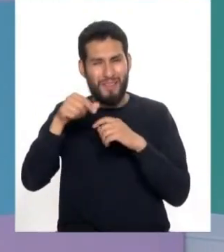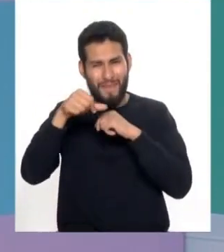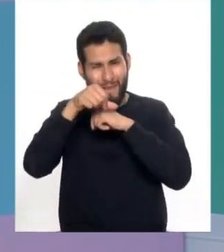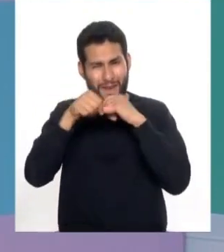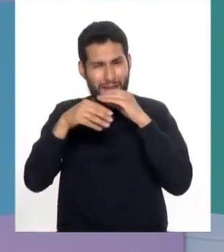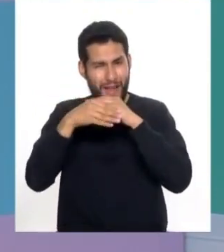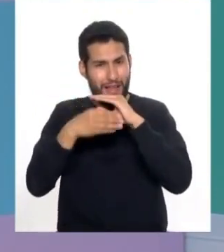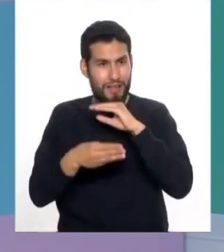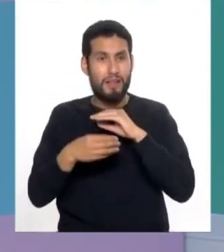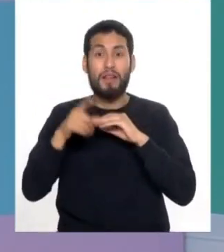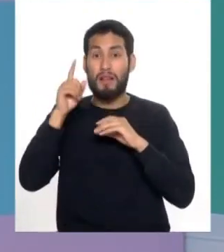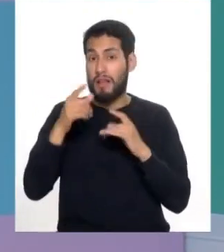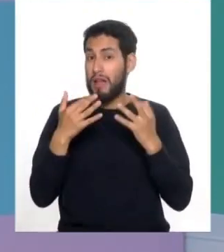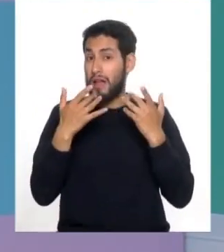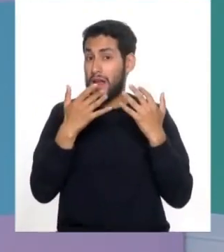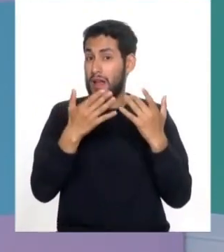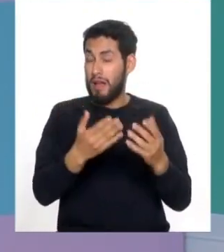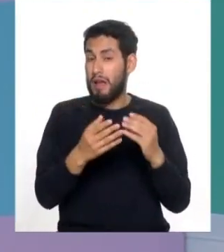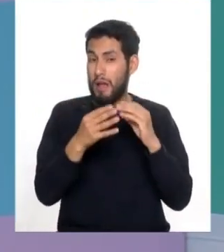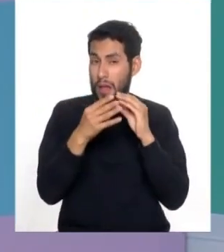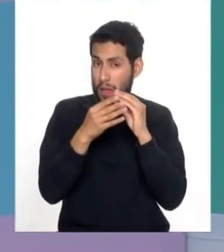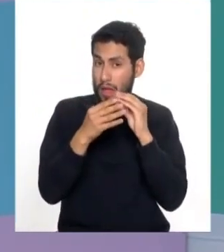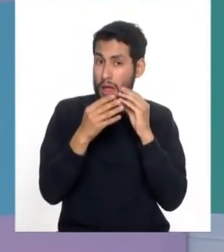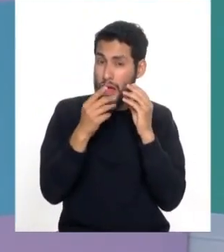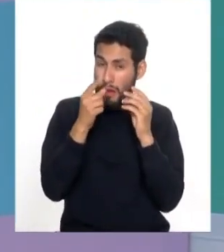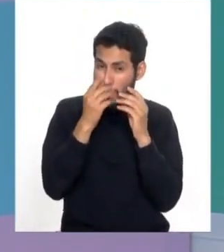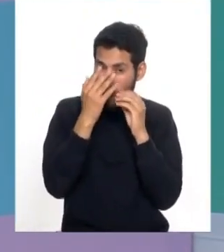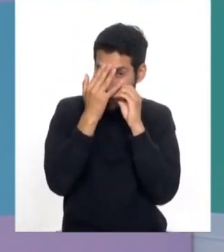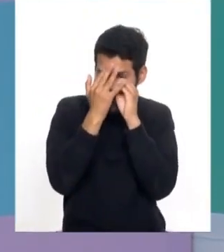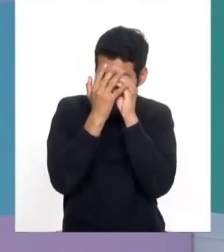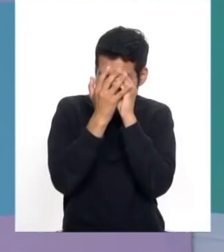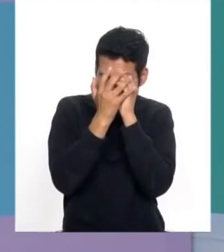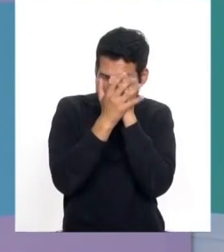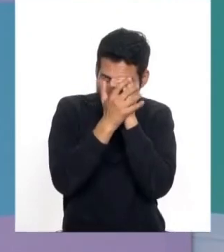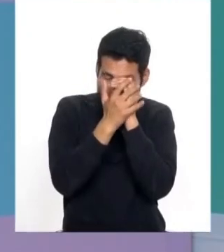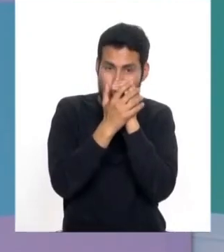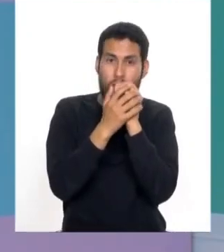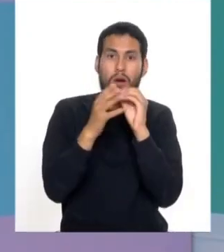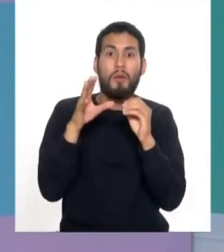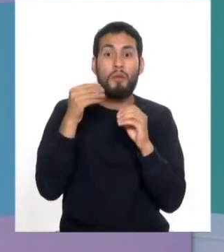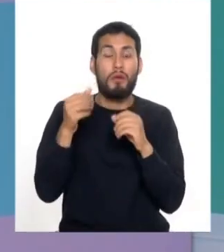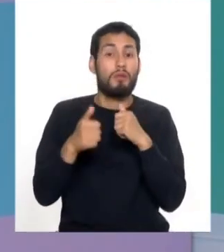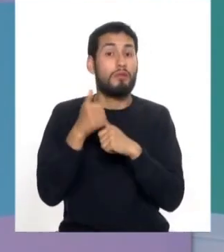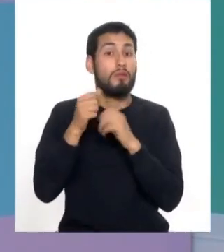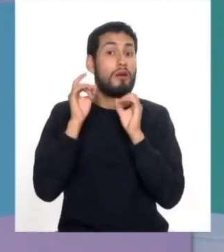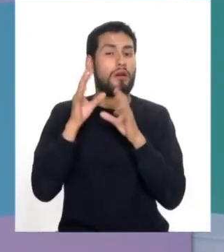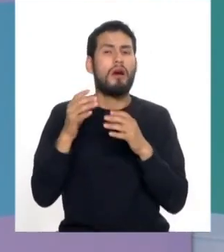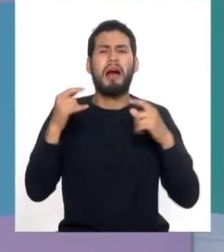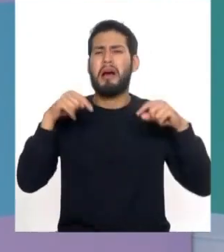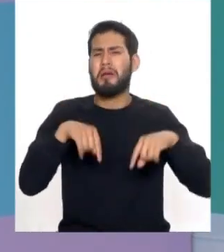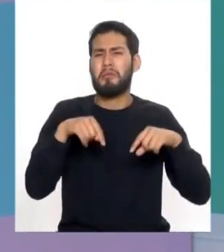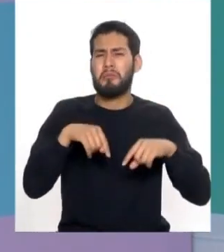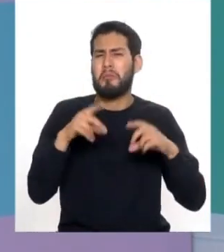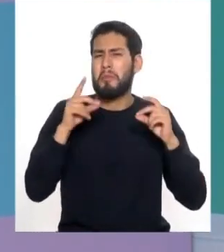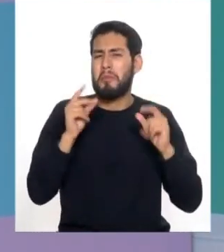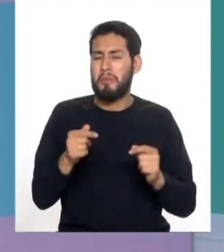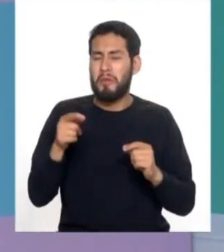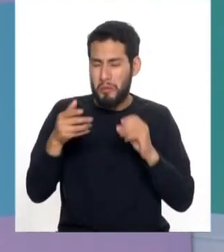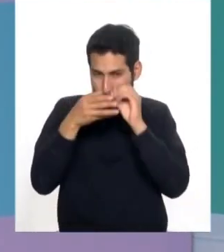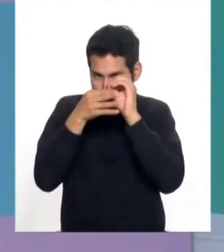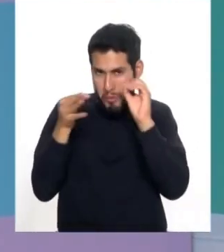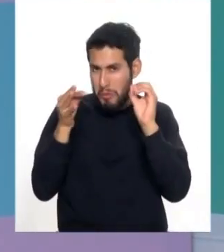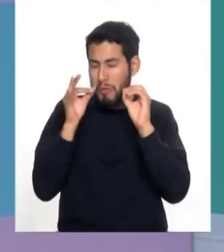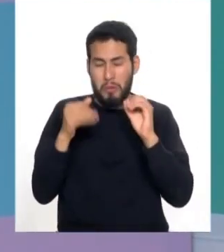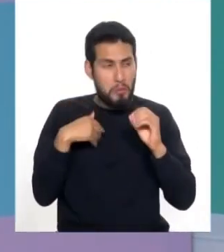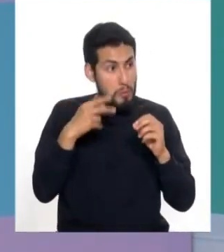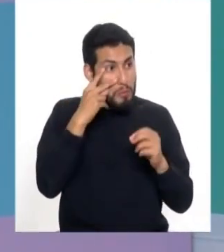grande si tenían que esperar a que esté prácticamente el paciente ciego porque el riesgo era alto actualmente el paciente sale mirando de sala de